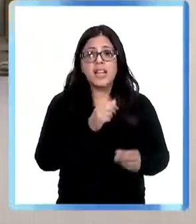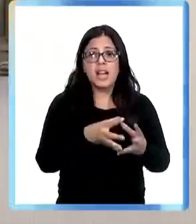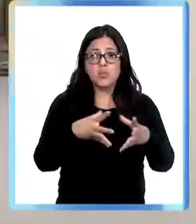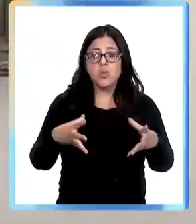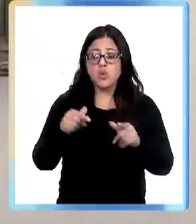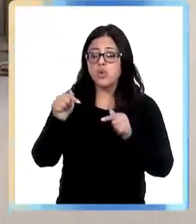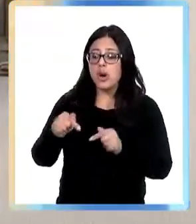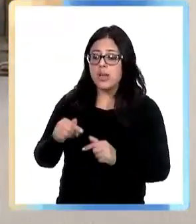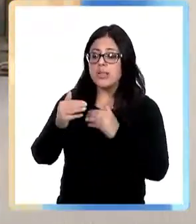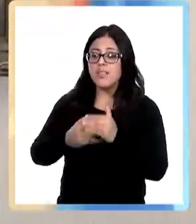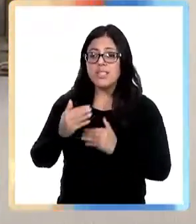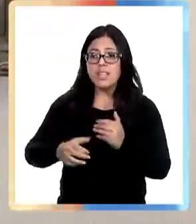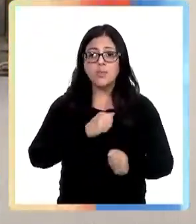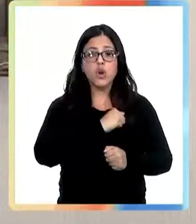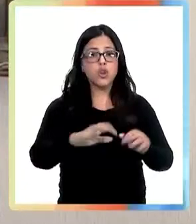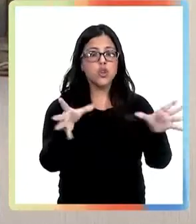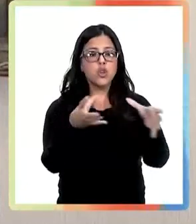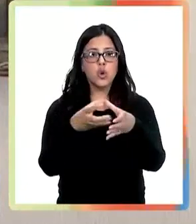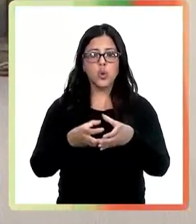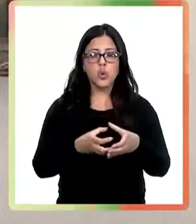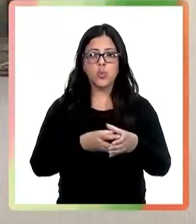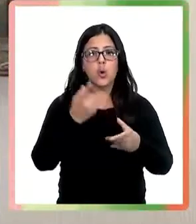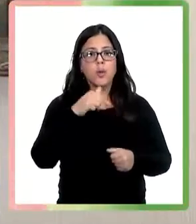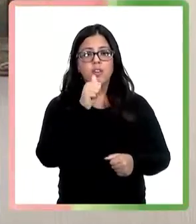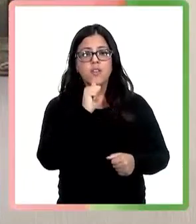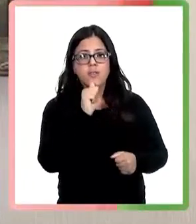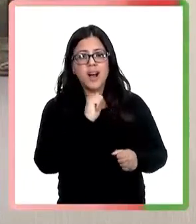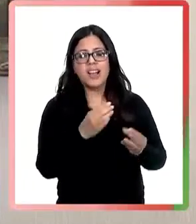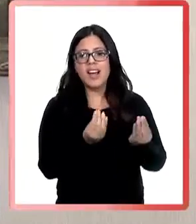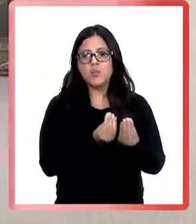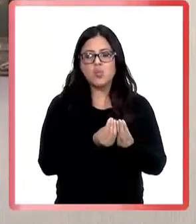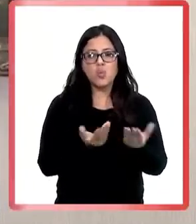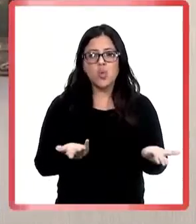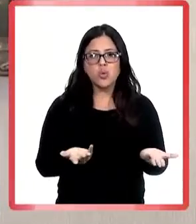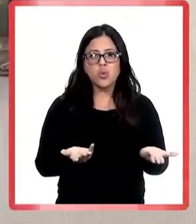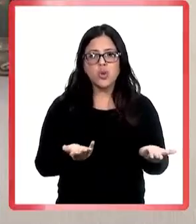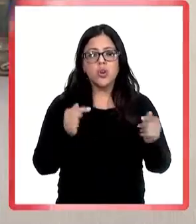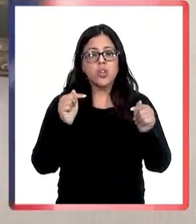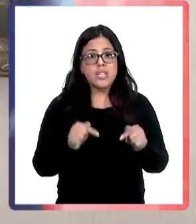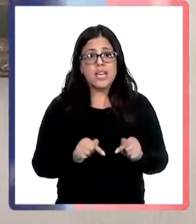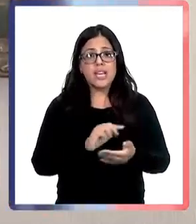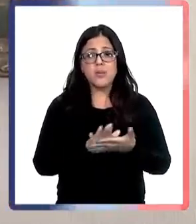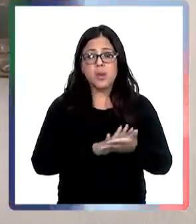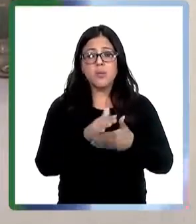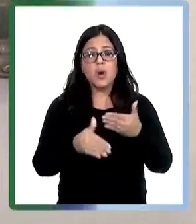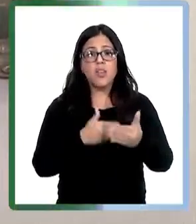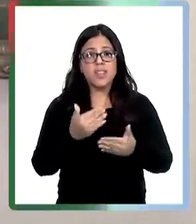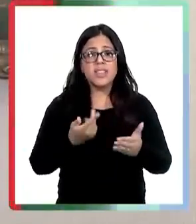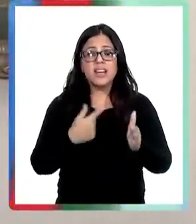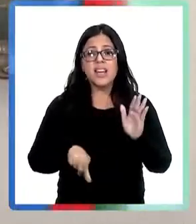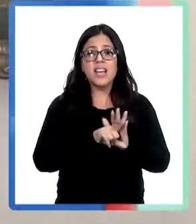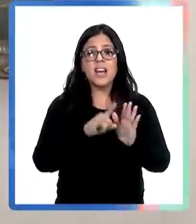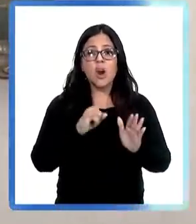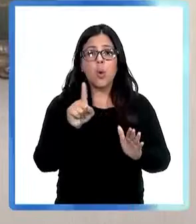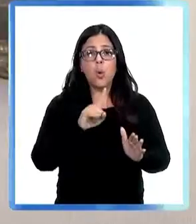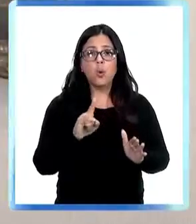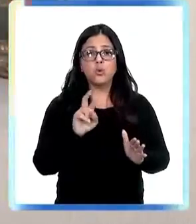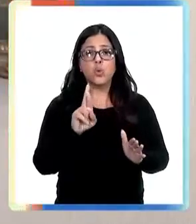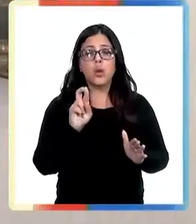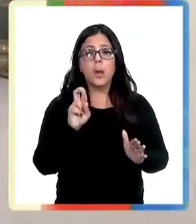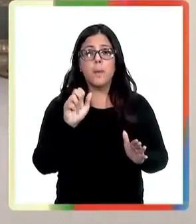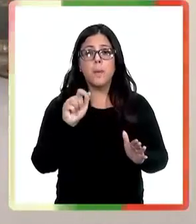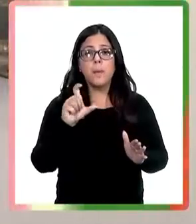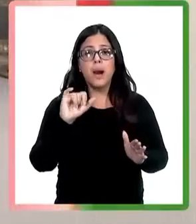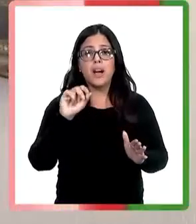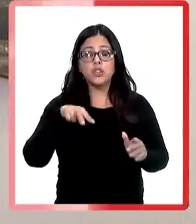y tenemos, por ejemplo, que ahora avanzar en la ley de usurpación. Todo esto nos va a permitir reducir la violencia y la delincuencia y el terrorismo de la Araucanía. Nos falta mucho, pero